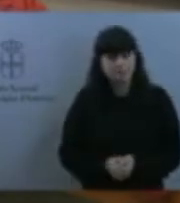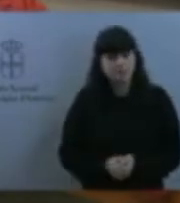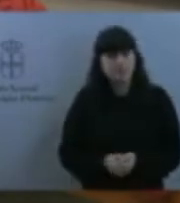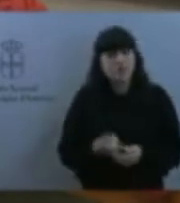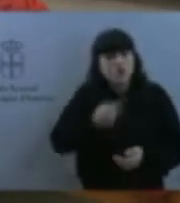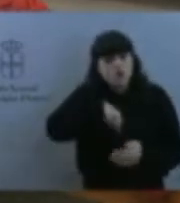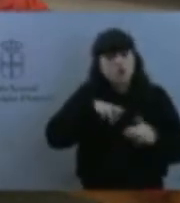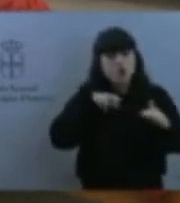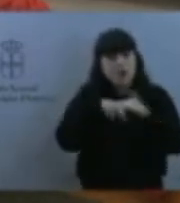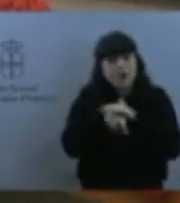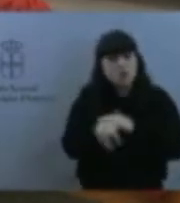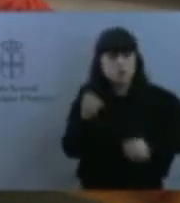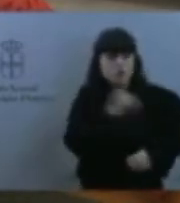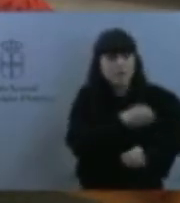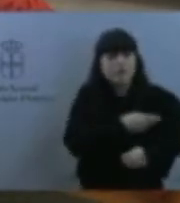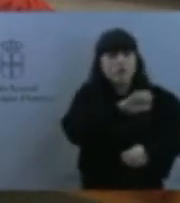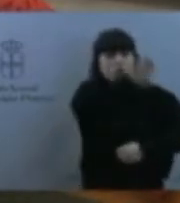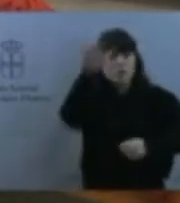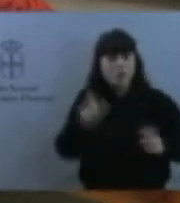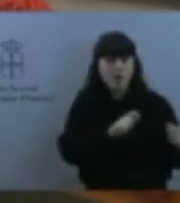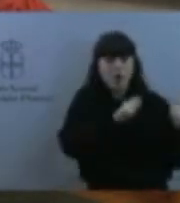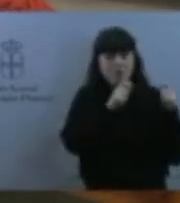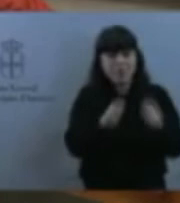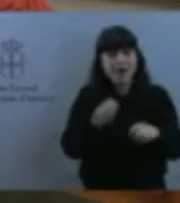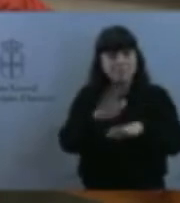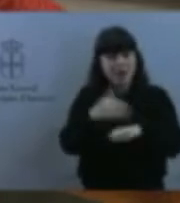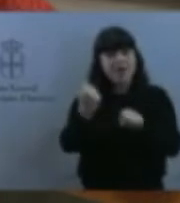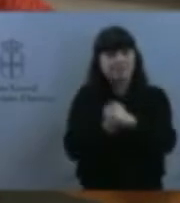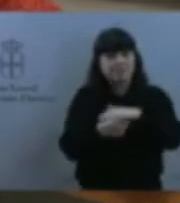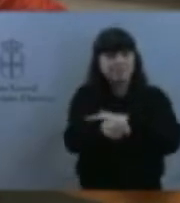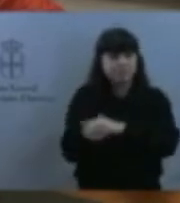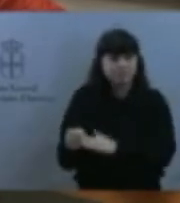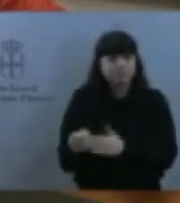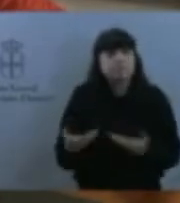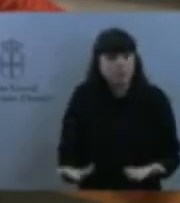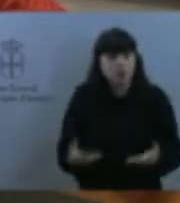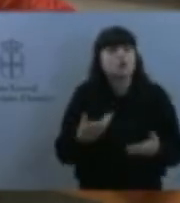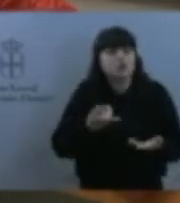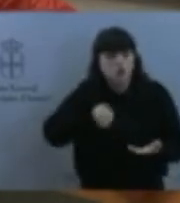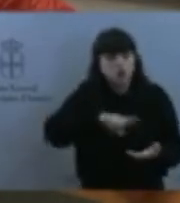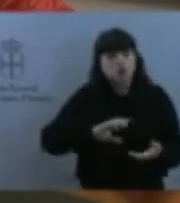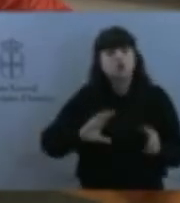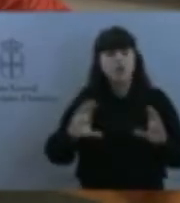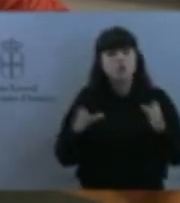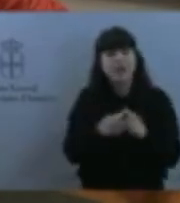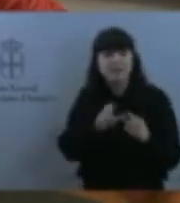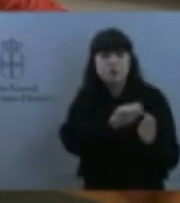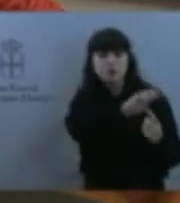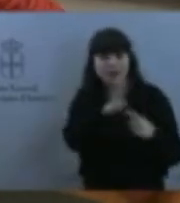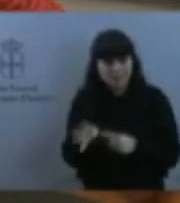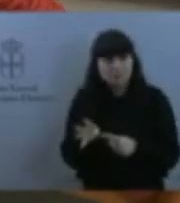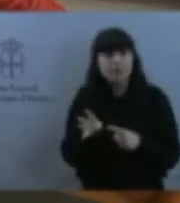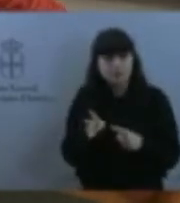Por eso tuvimos reuniones, en ese equipo transversal que está trabajando esta realidad está el Ministerio de Empleo, el